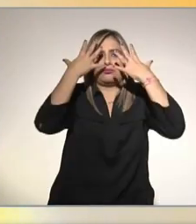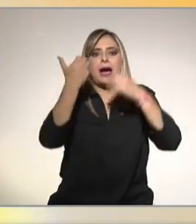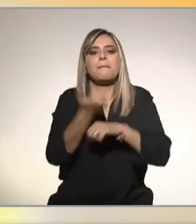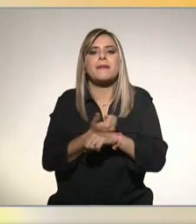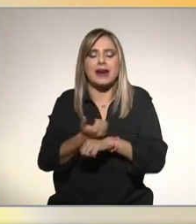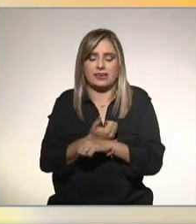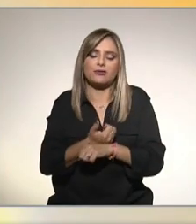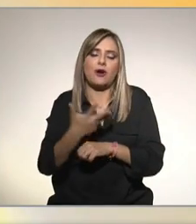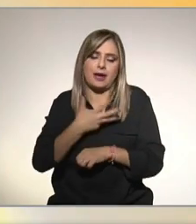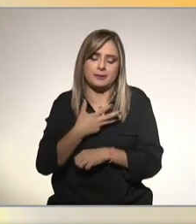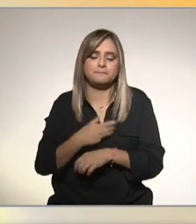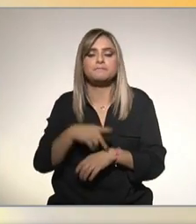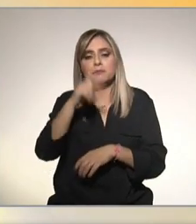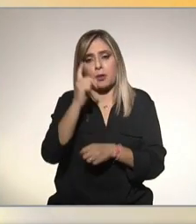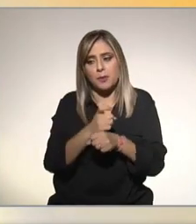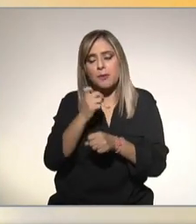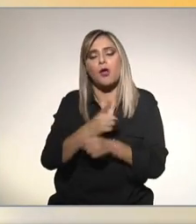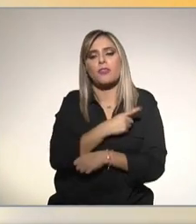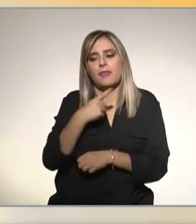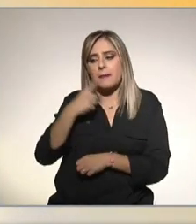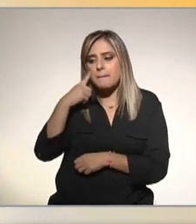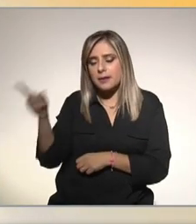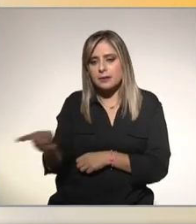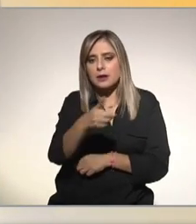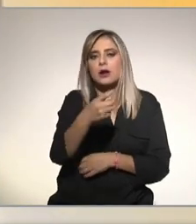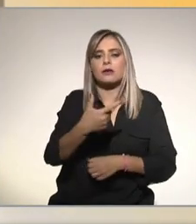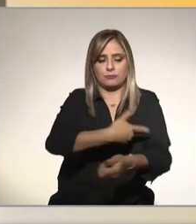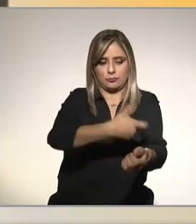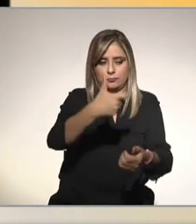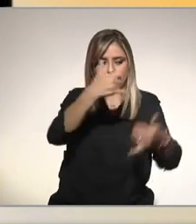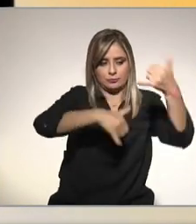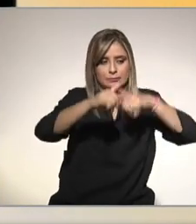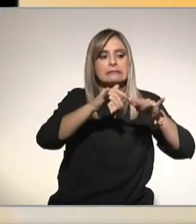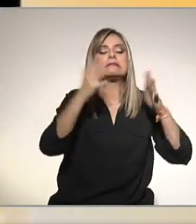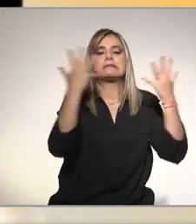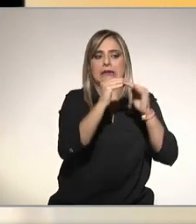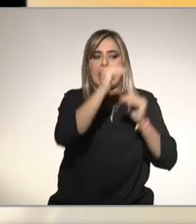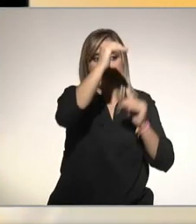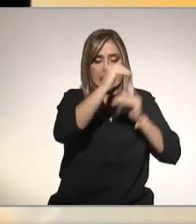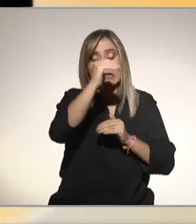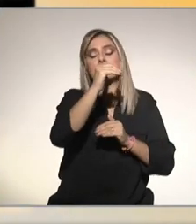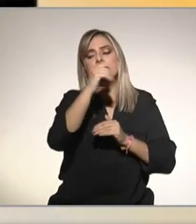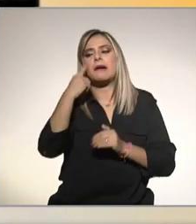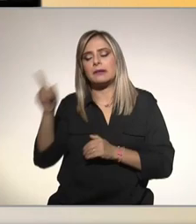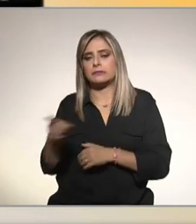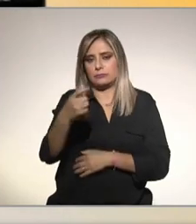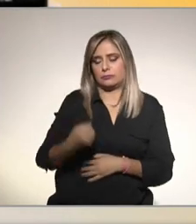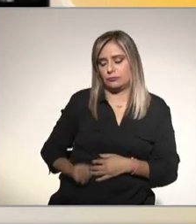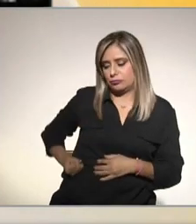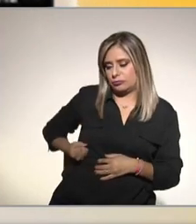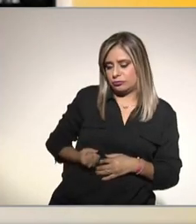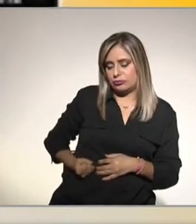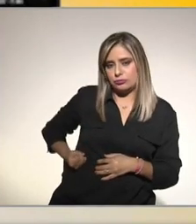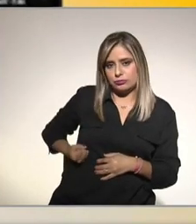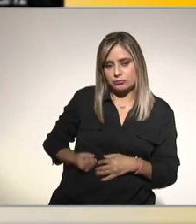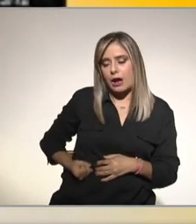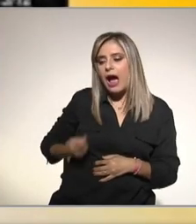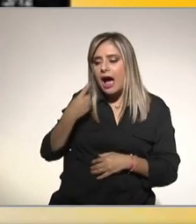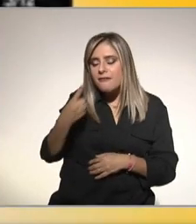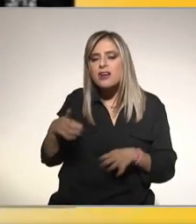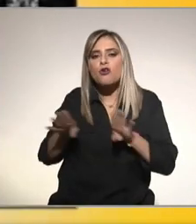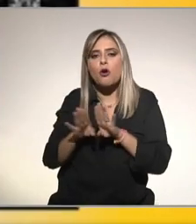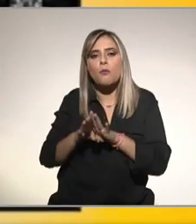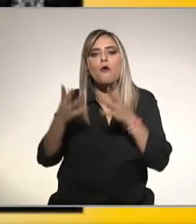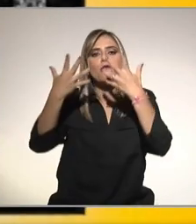diagnóstico a través de ultrasonido abdominal con una medición de una cosa que se llama flujo Doppler para ver cómo funciona